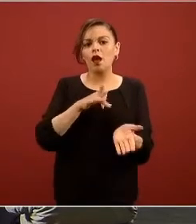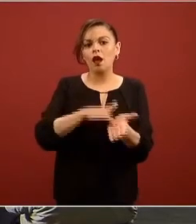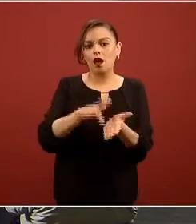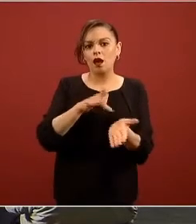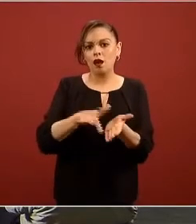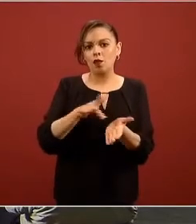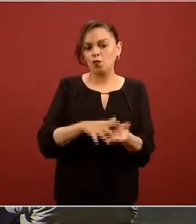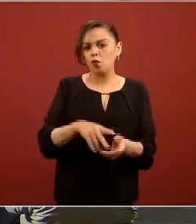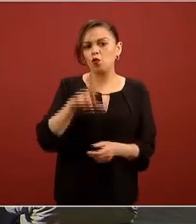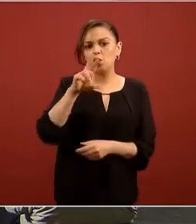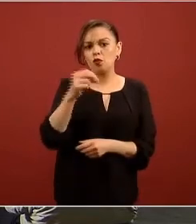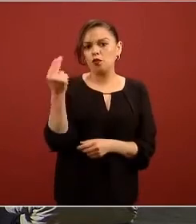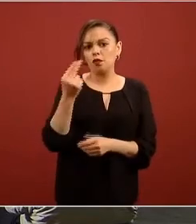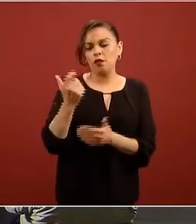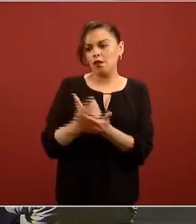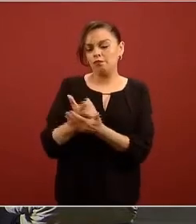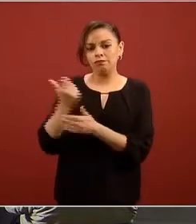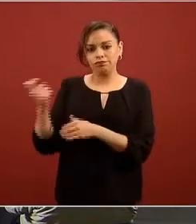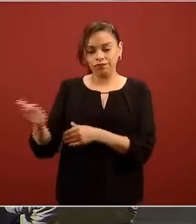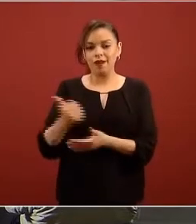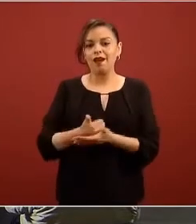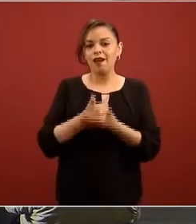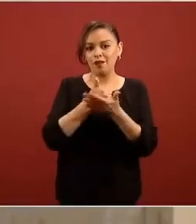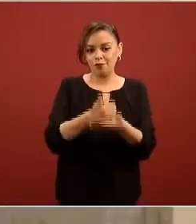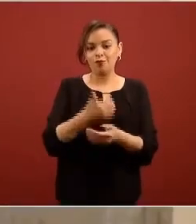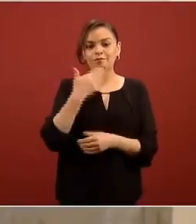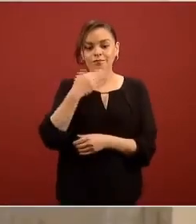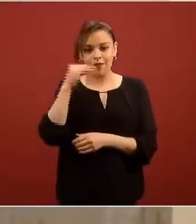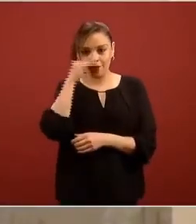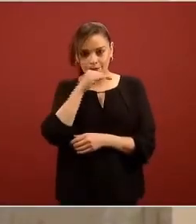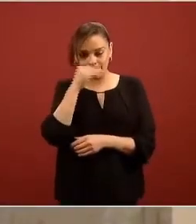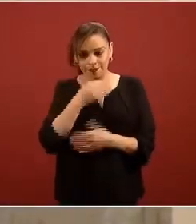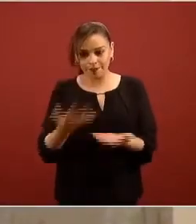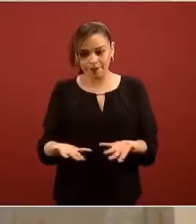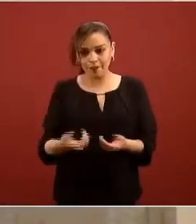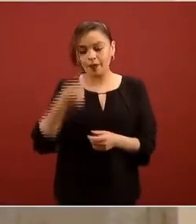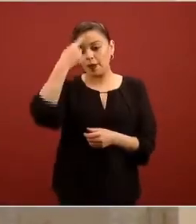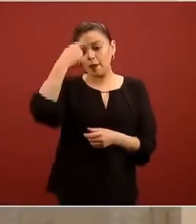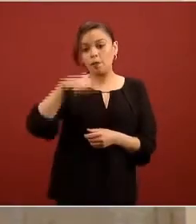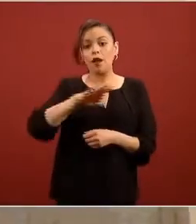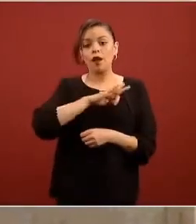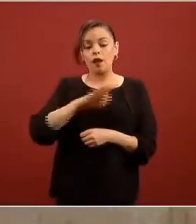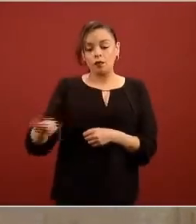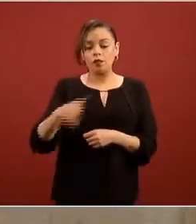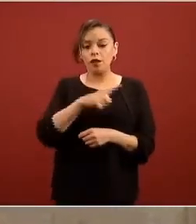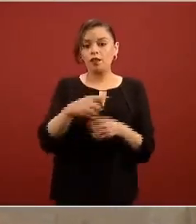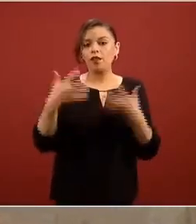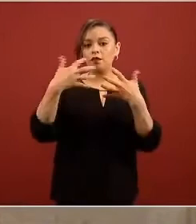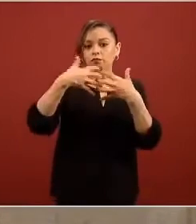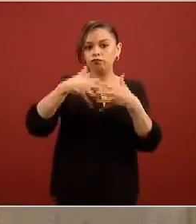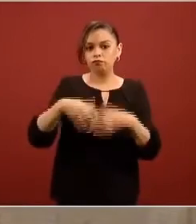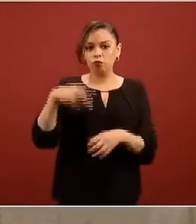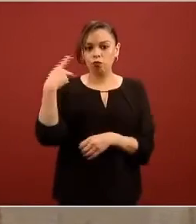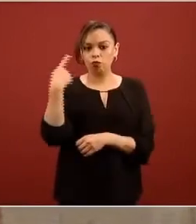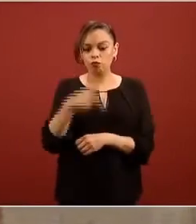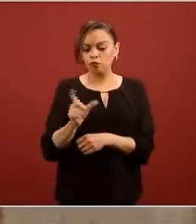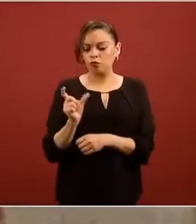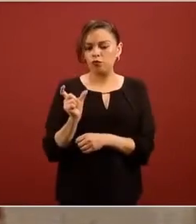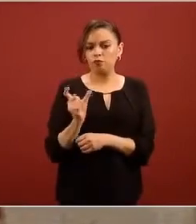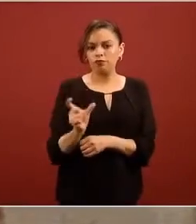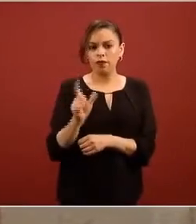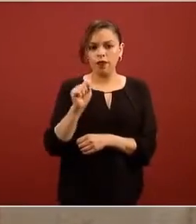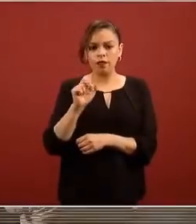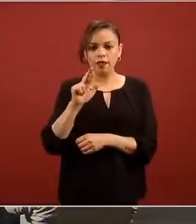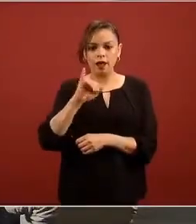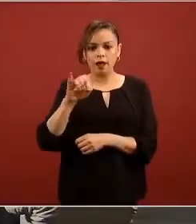Zodiac Aerospace para en este caso ayudarnos a fabricar las tarjetas electrónicas de diseño original